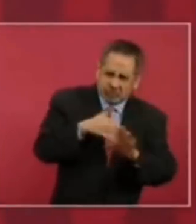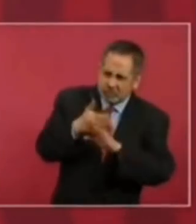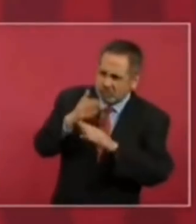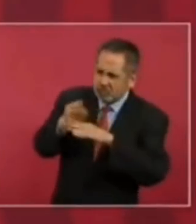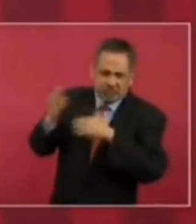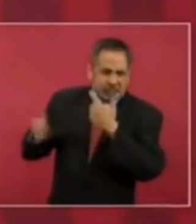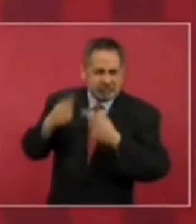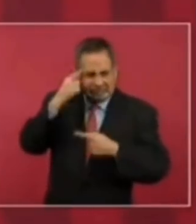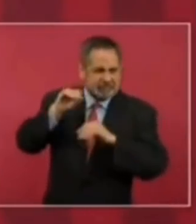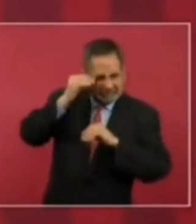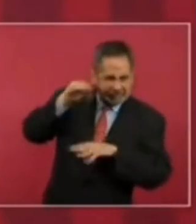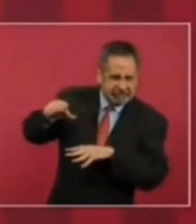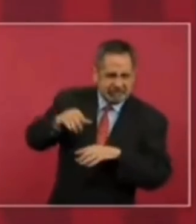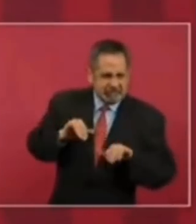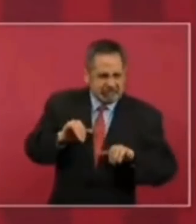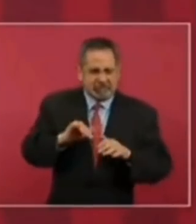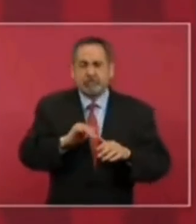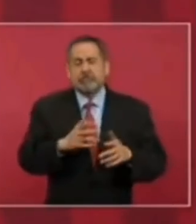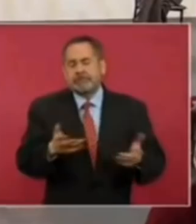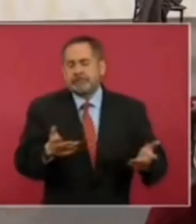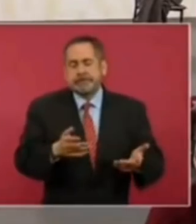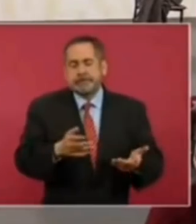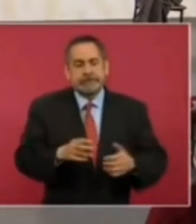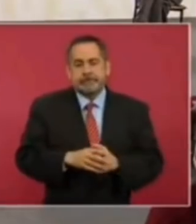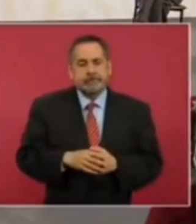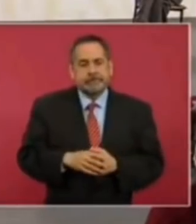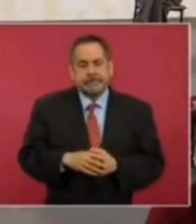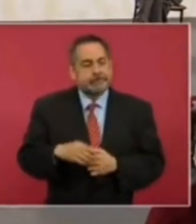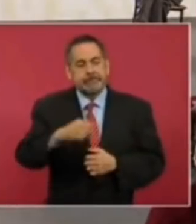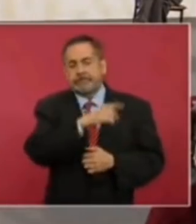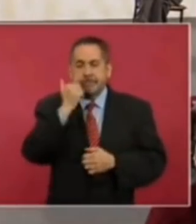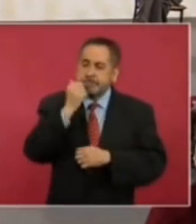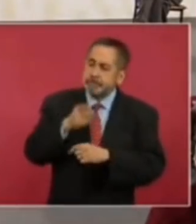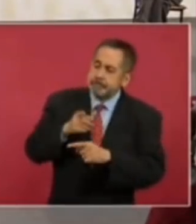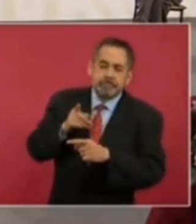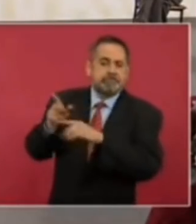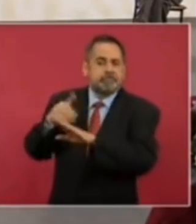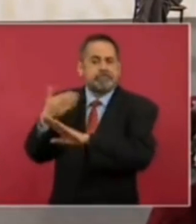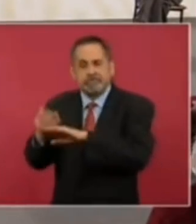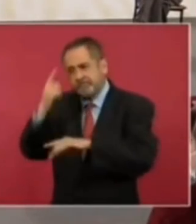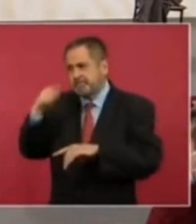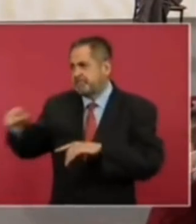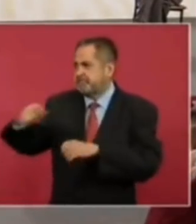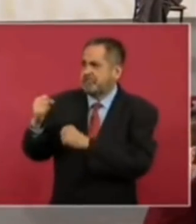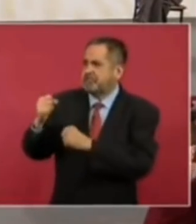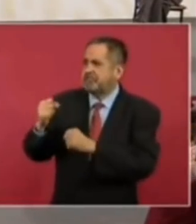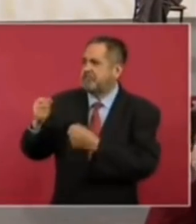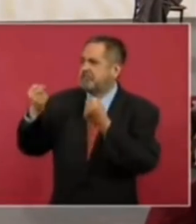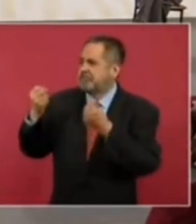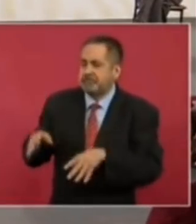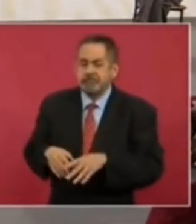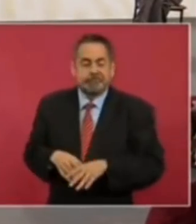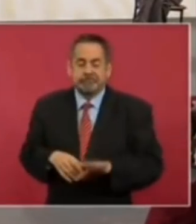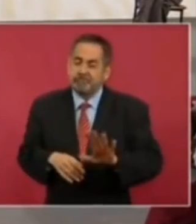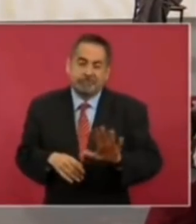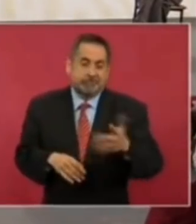amigas, me da gusto estar nuevamente con ustedes, vamos a ir a la conferencia muy rápidamente. Hoy el presidente López Obrador habla de